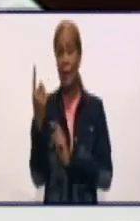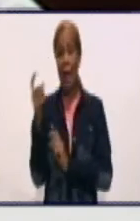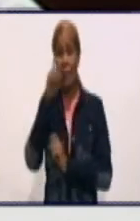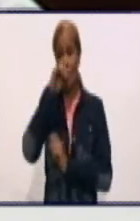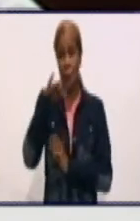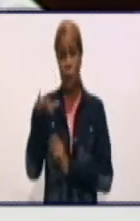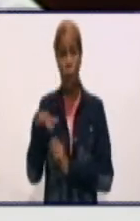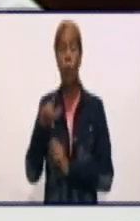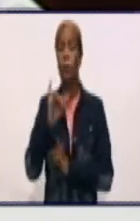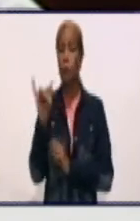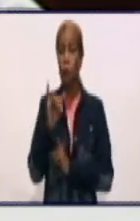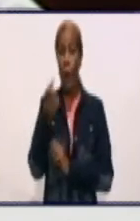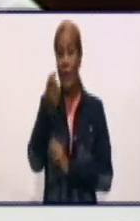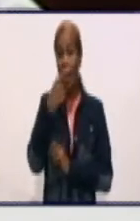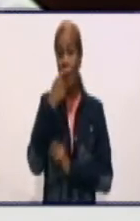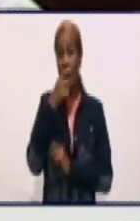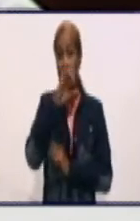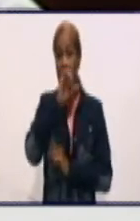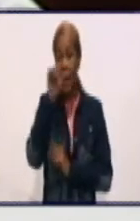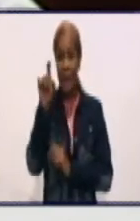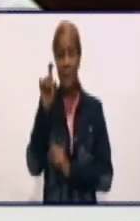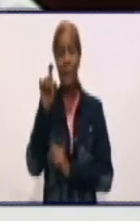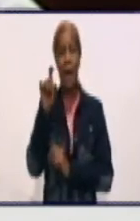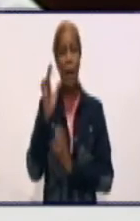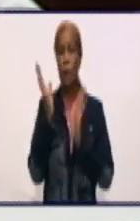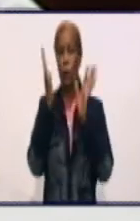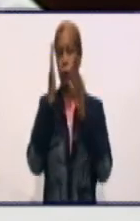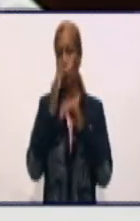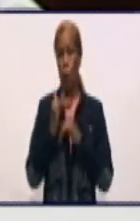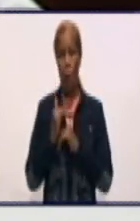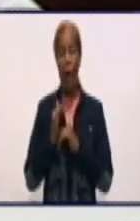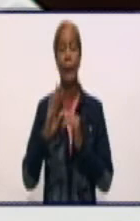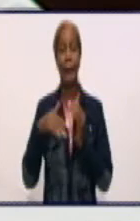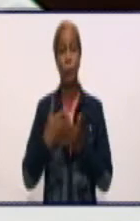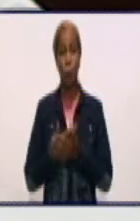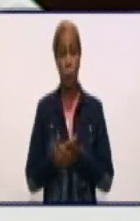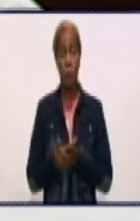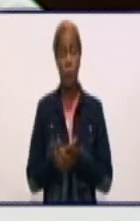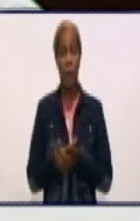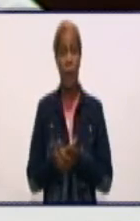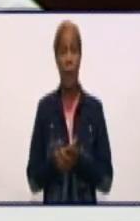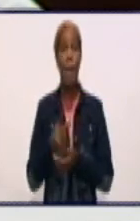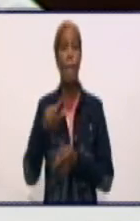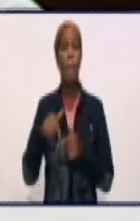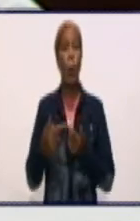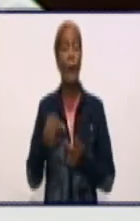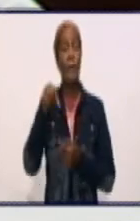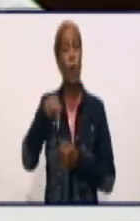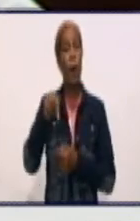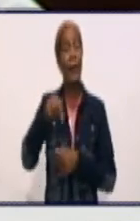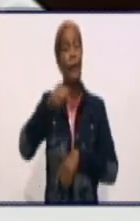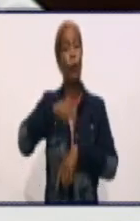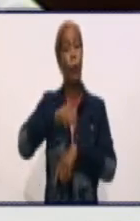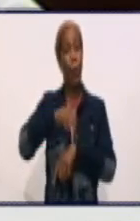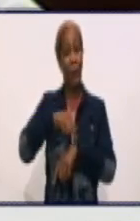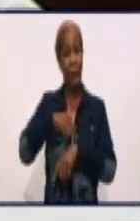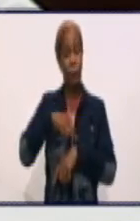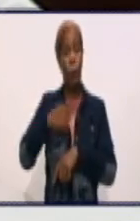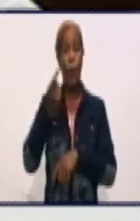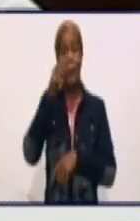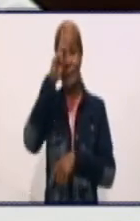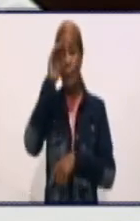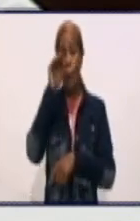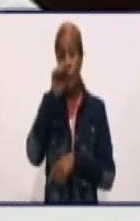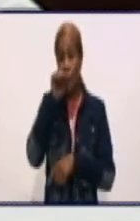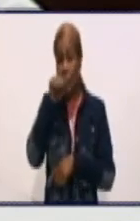en las farmacias comunitarias. Y esto nos ha conllevado que nos ingresen más pacientes en nuestros hospitales. Y entonces son